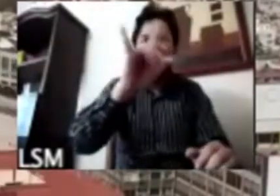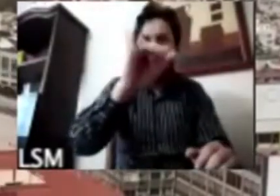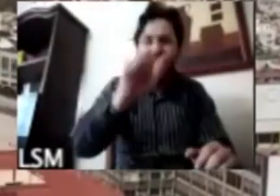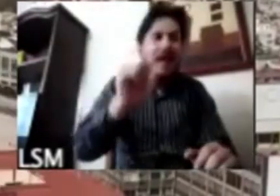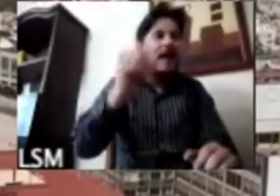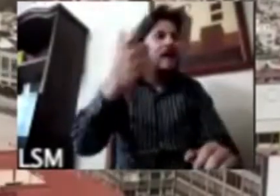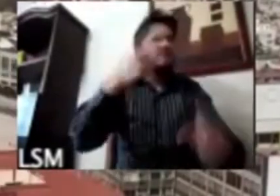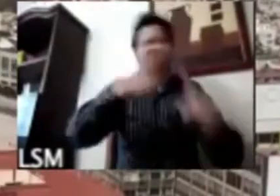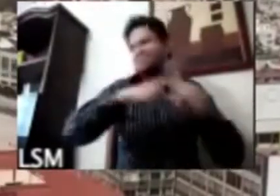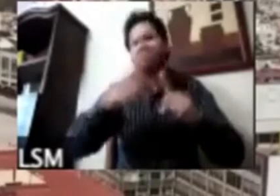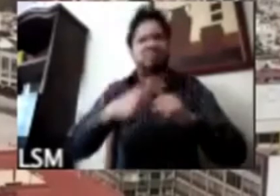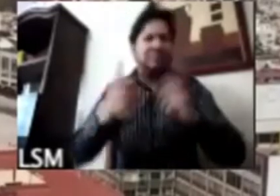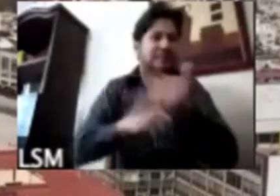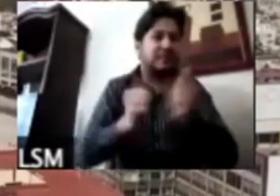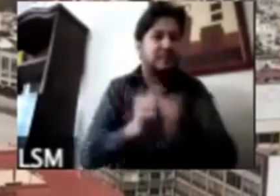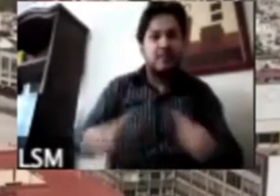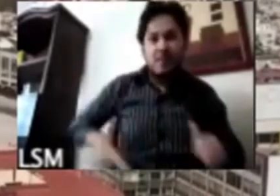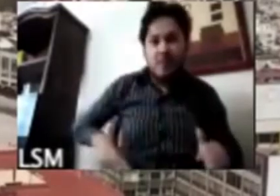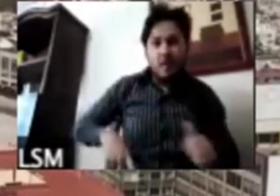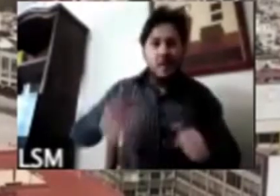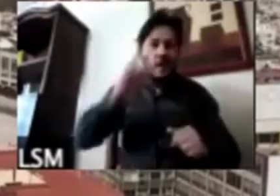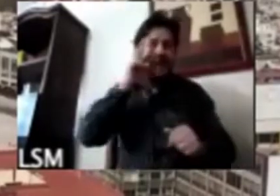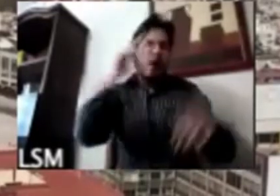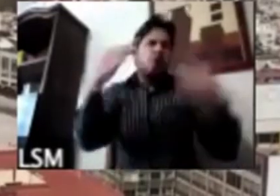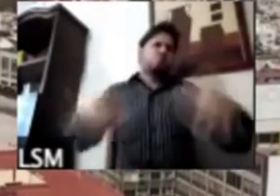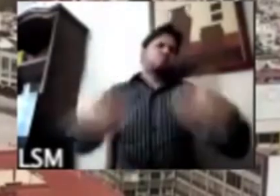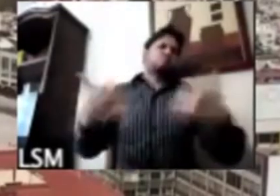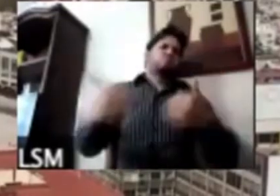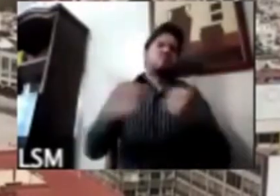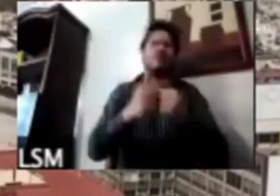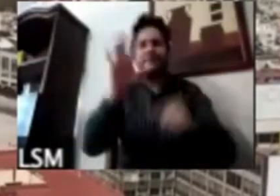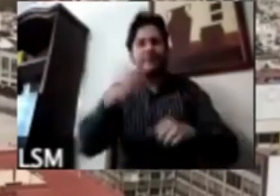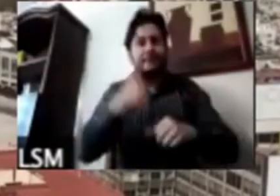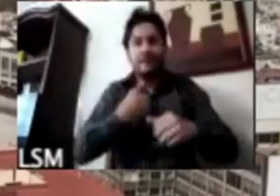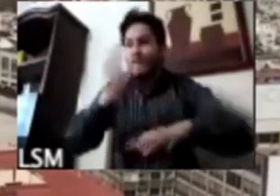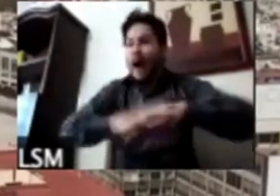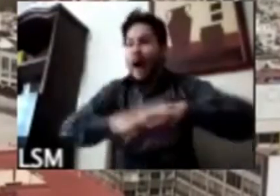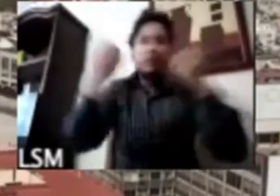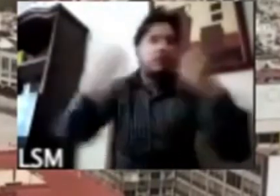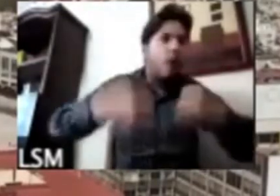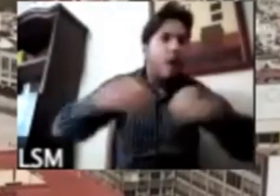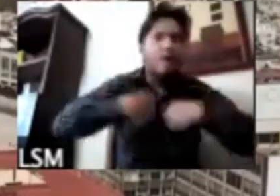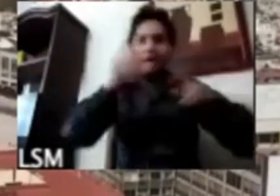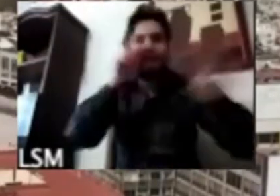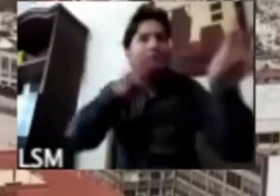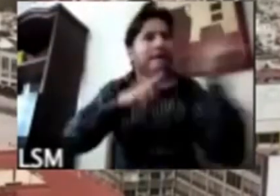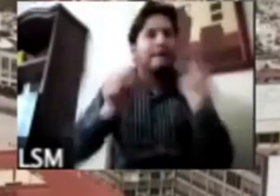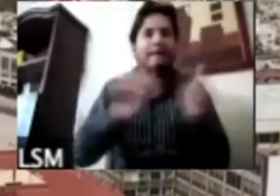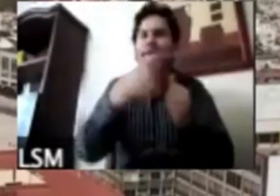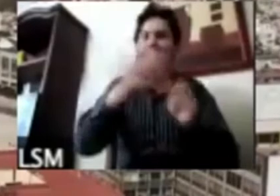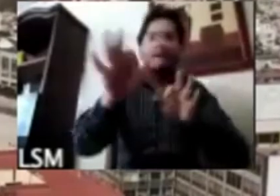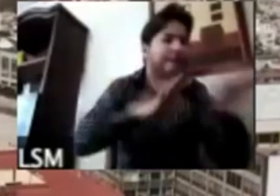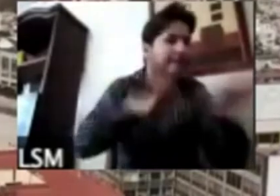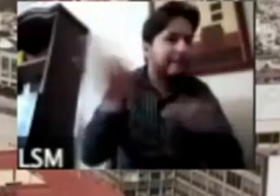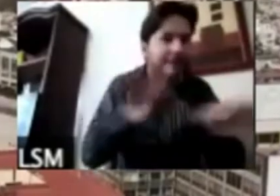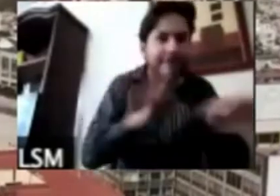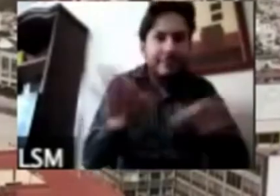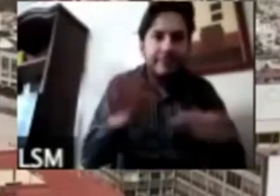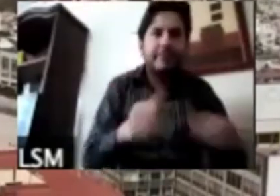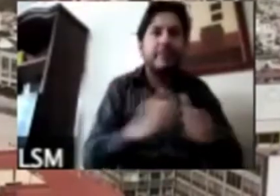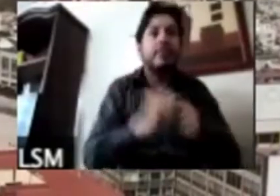gobernantes que eran vistos como están más ocupados por su chamba y hasta que salieron y si le